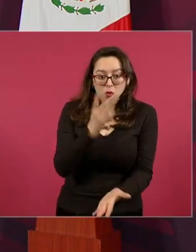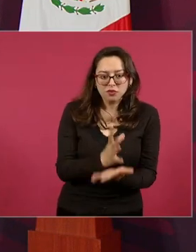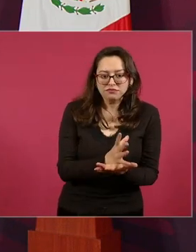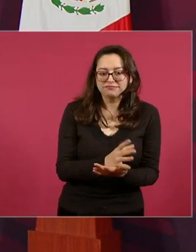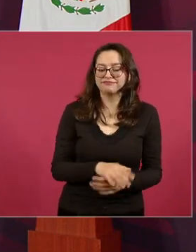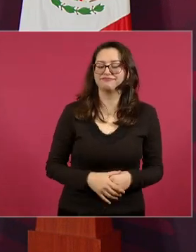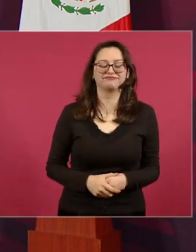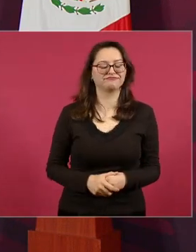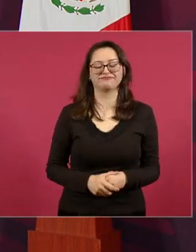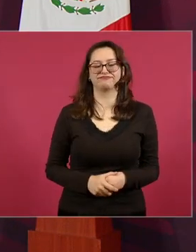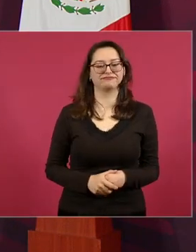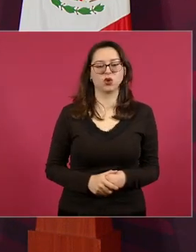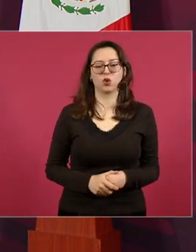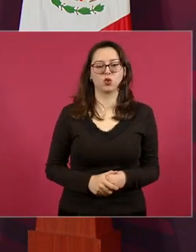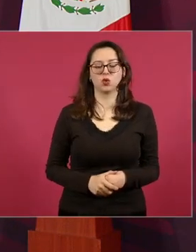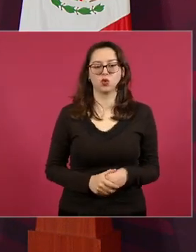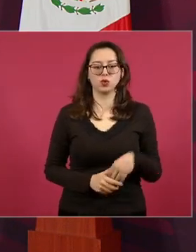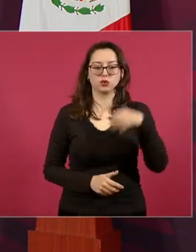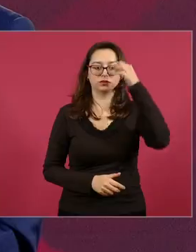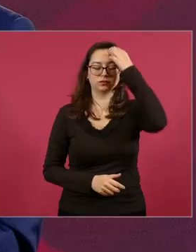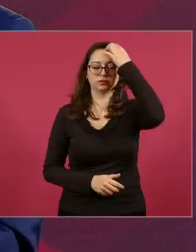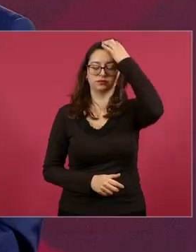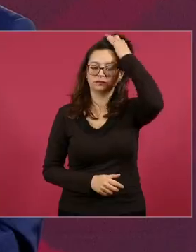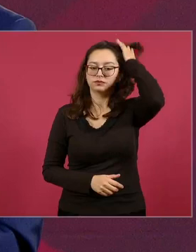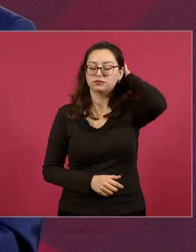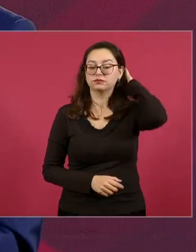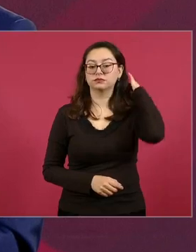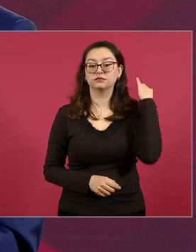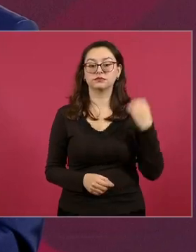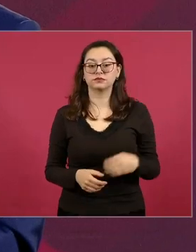hay que si te manifiestas